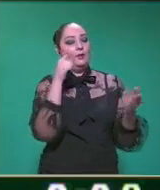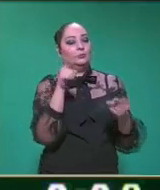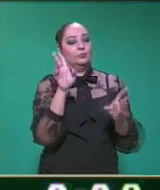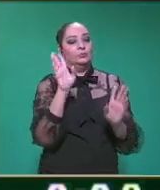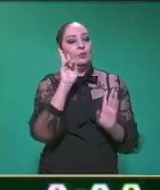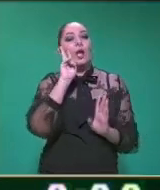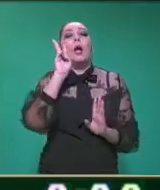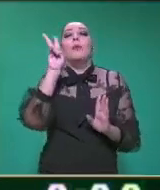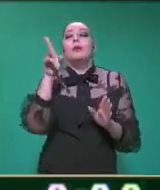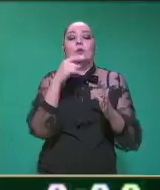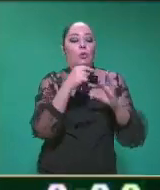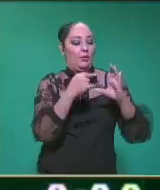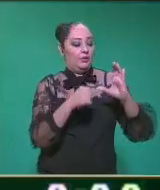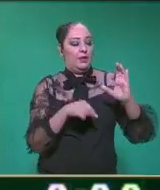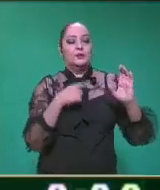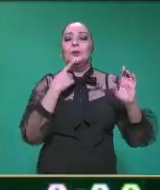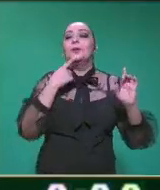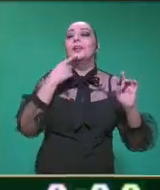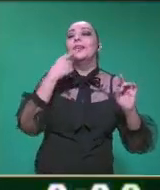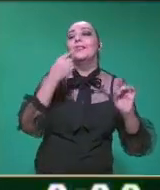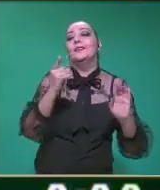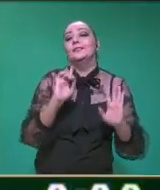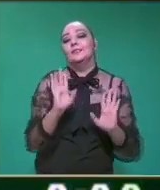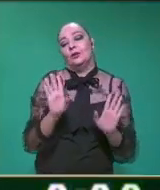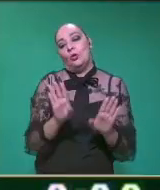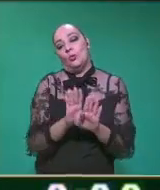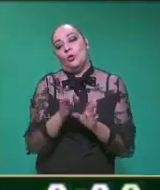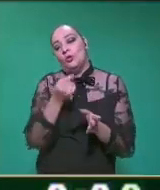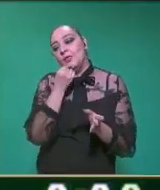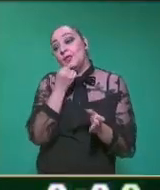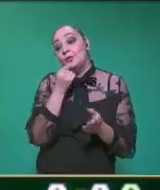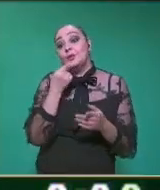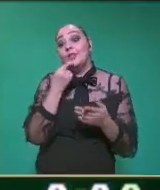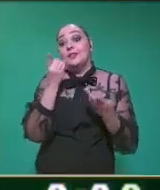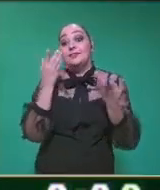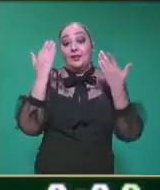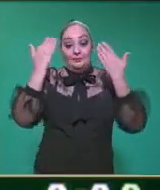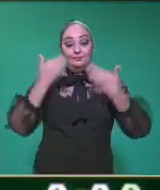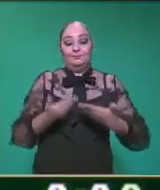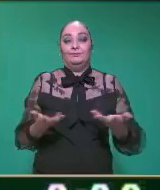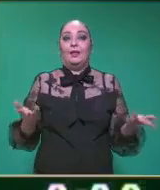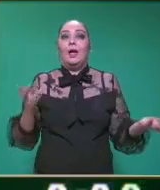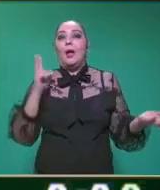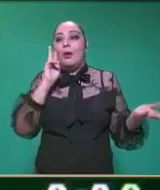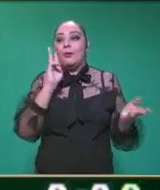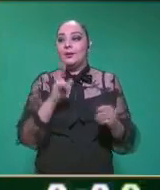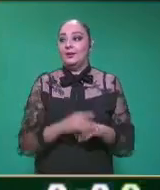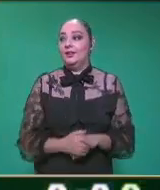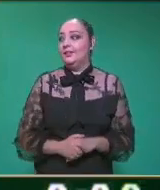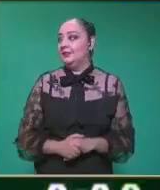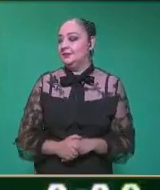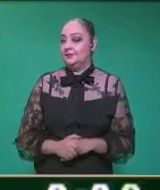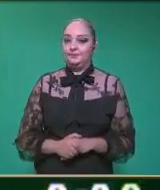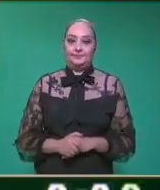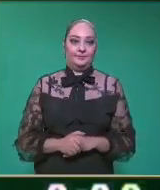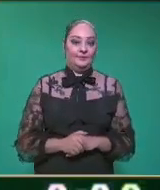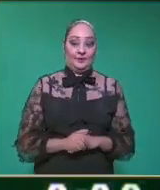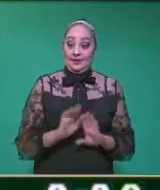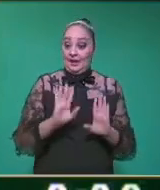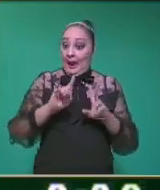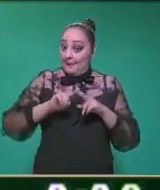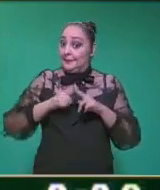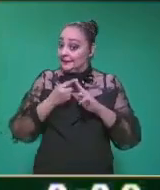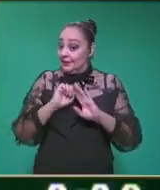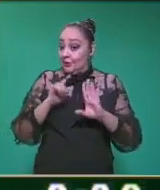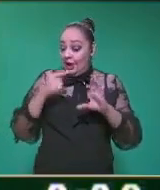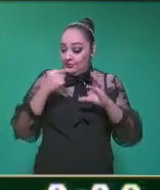vaya viendo ahí en comentarios a ver cómo lo describen los niños físicamente primero. A ver, ¿ya lo pusieron ahí